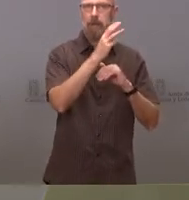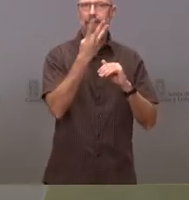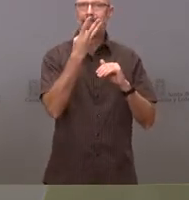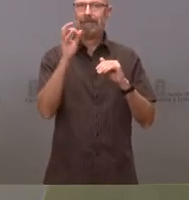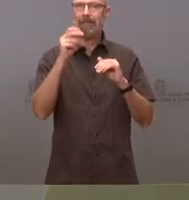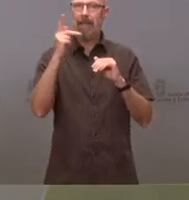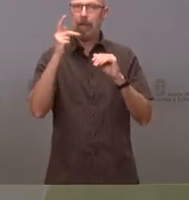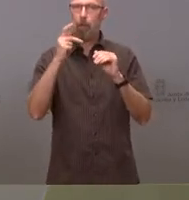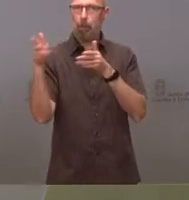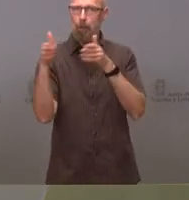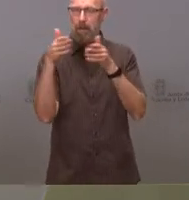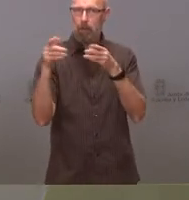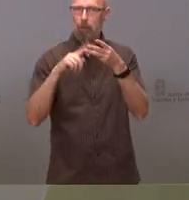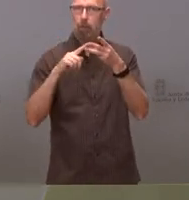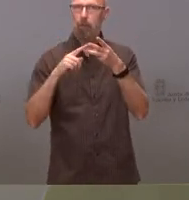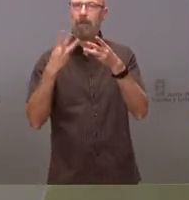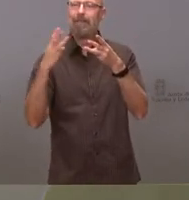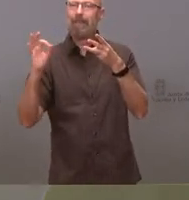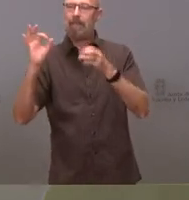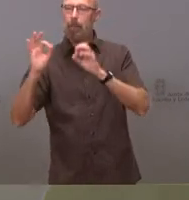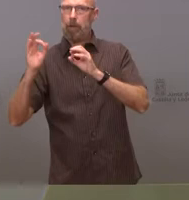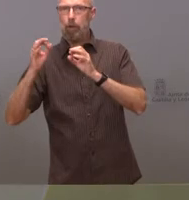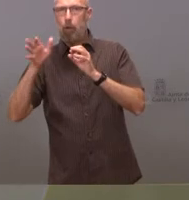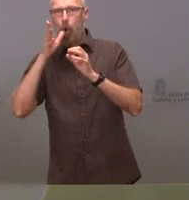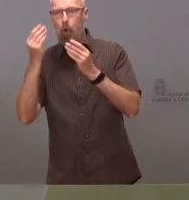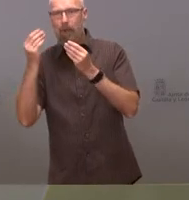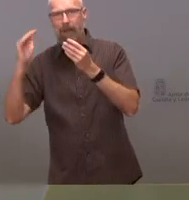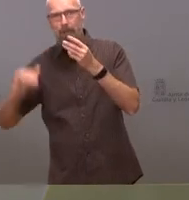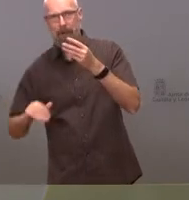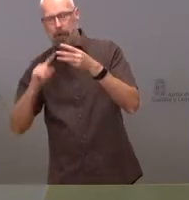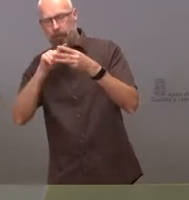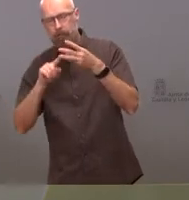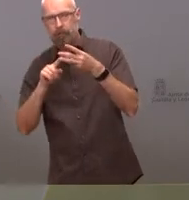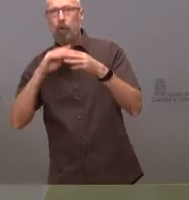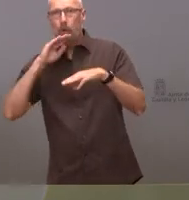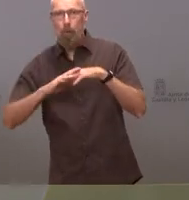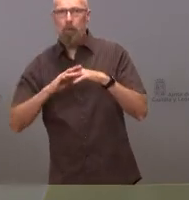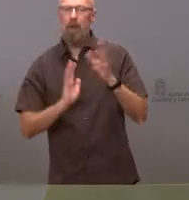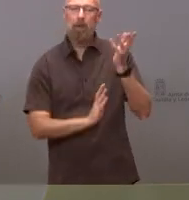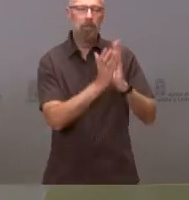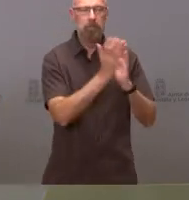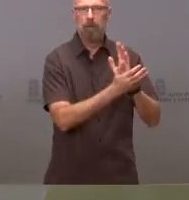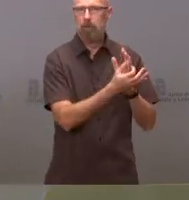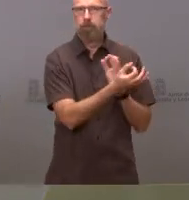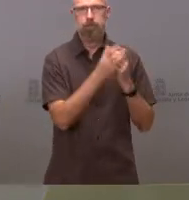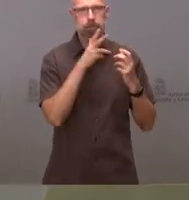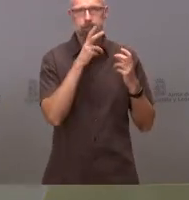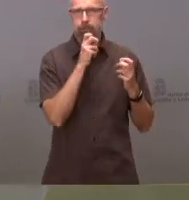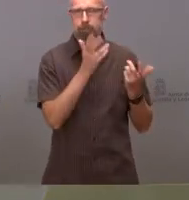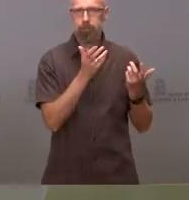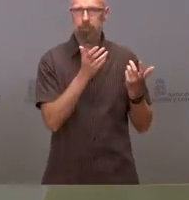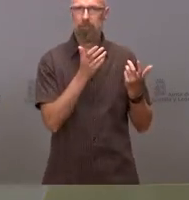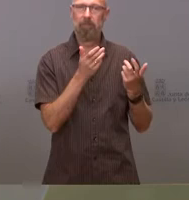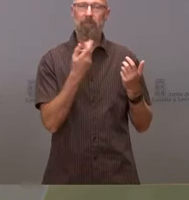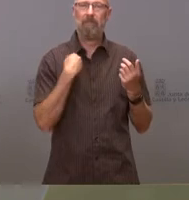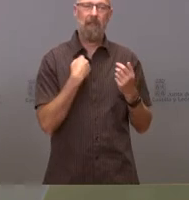viento y hay menos de 30 grados de humedad, pues en este incendio lo que hubo es hasta 2% de humedad, vientos sostenidos